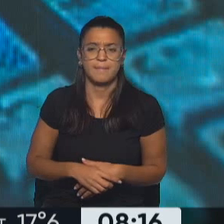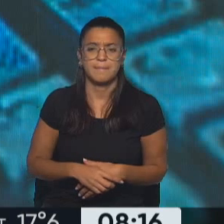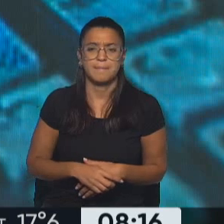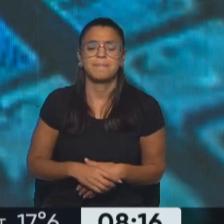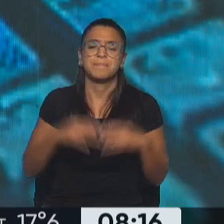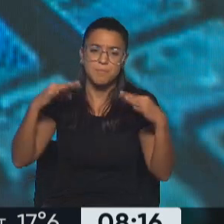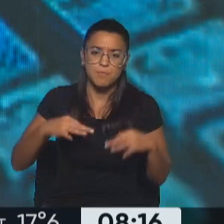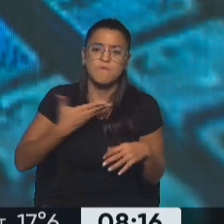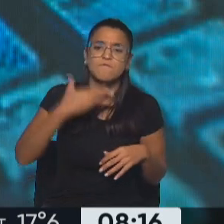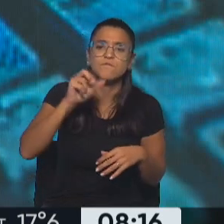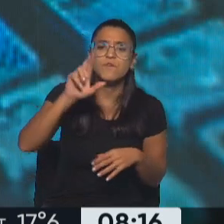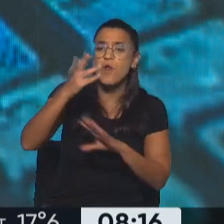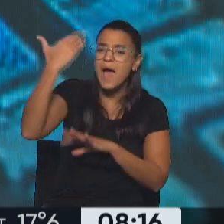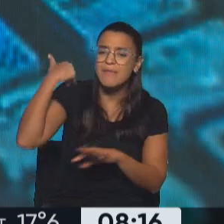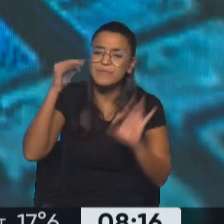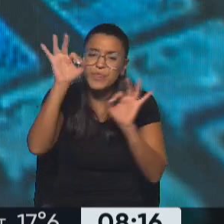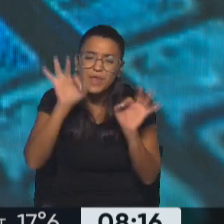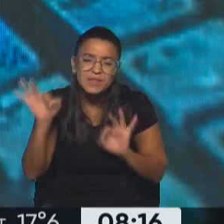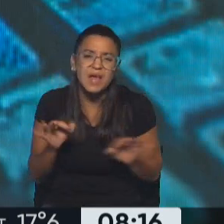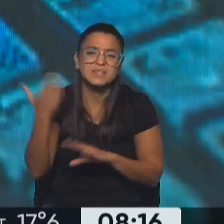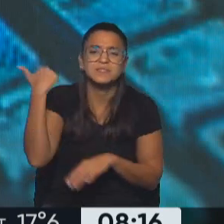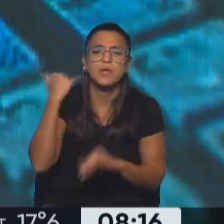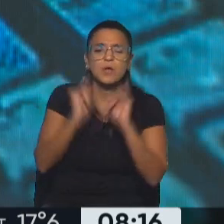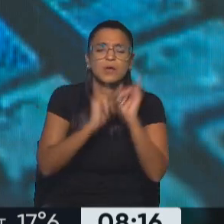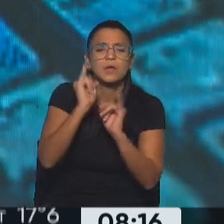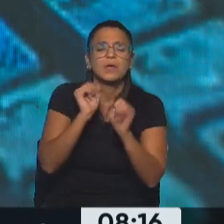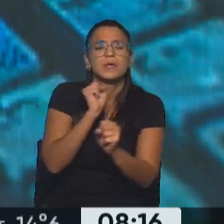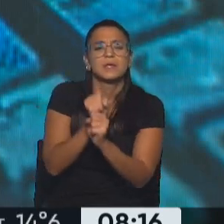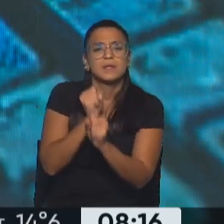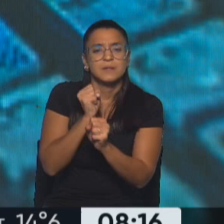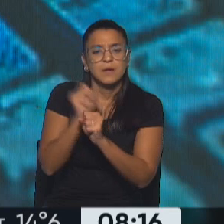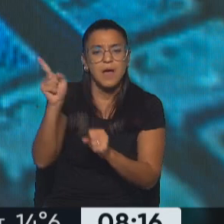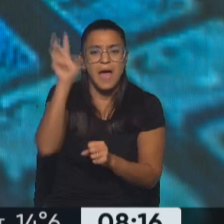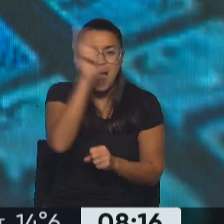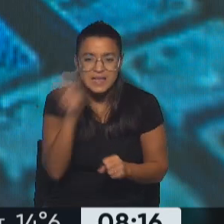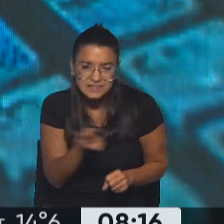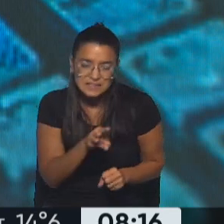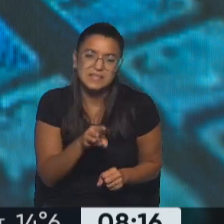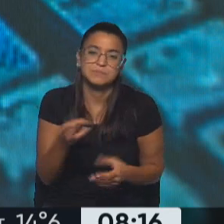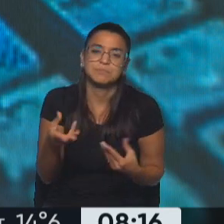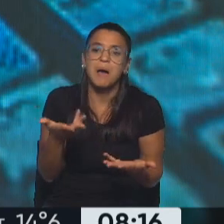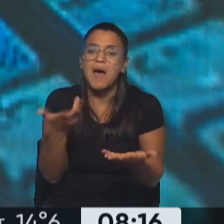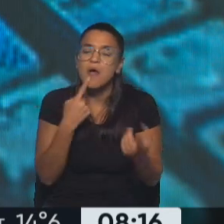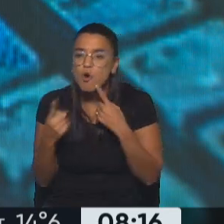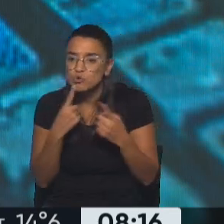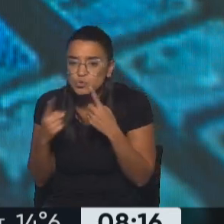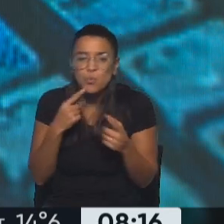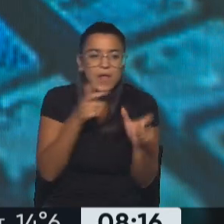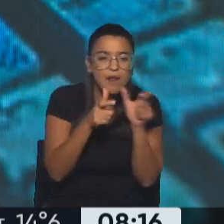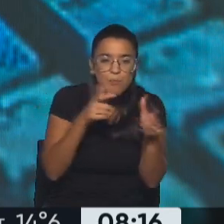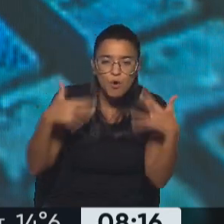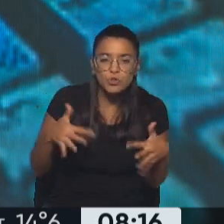Bien, Florencia Barran había brindado detalles, un anticipo del trabajo que está realizando el ANSES justamente para responder un montón de consultas sobre